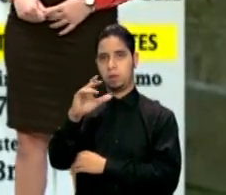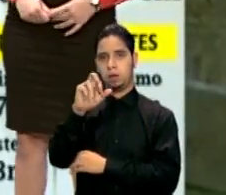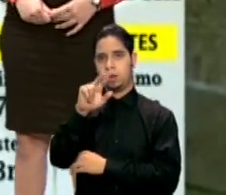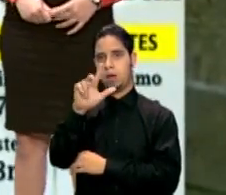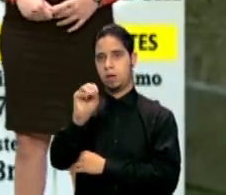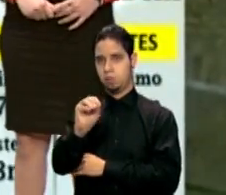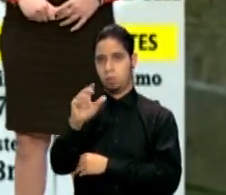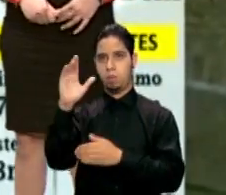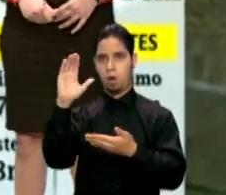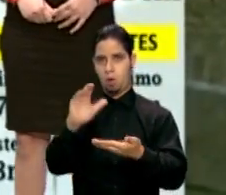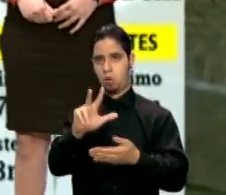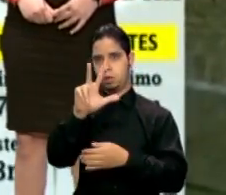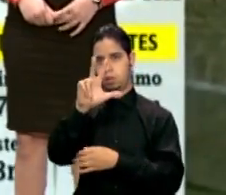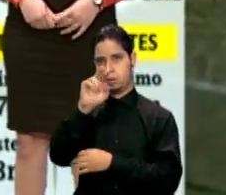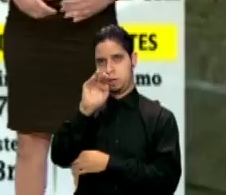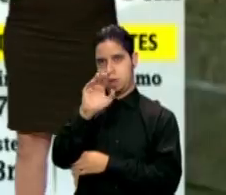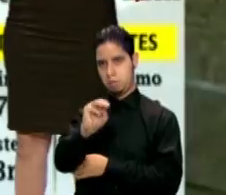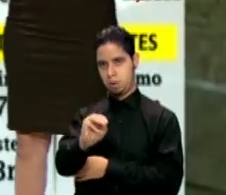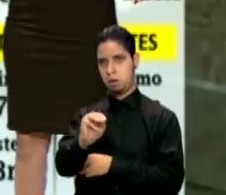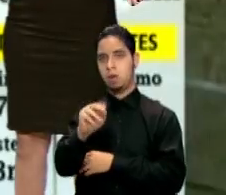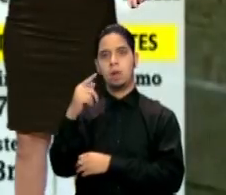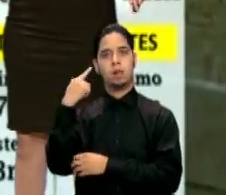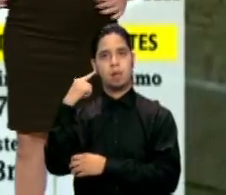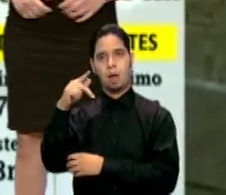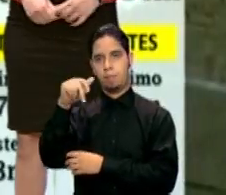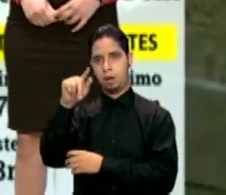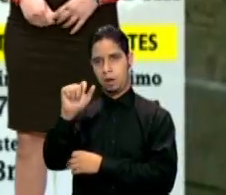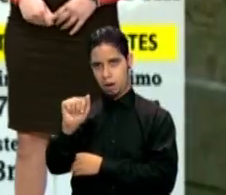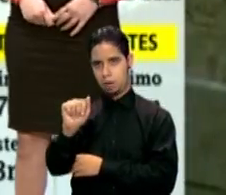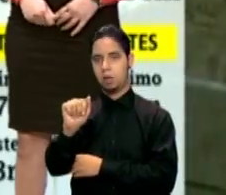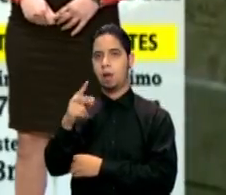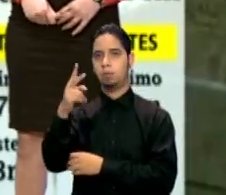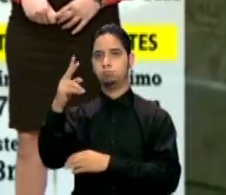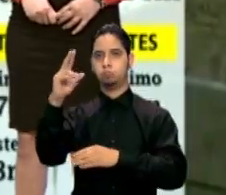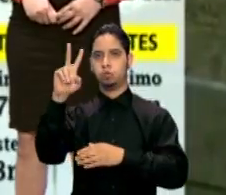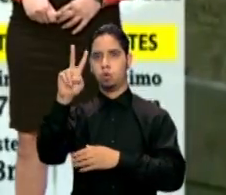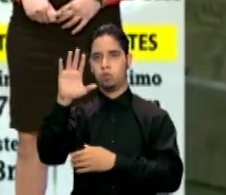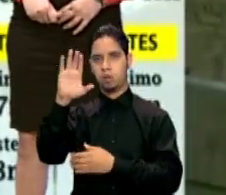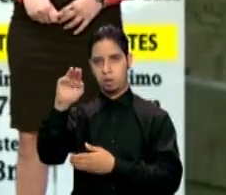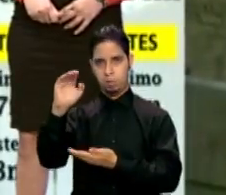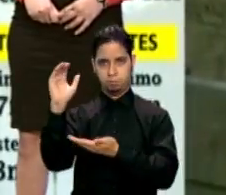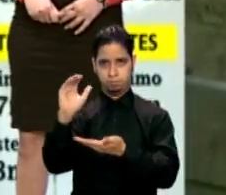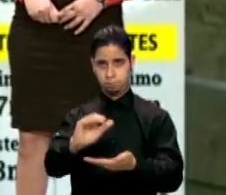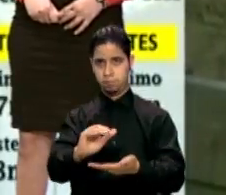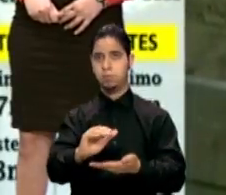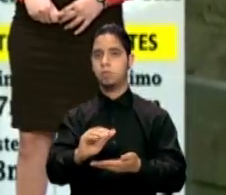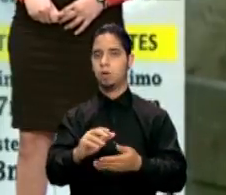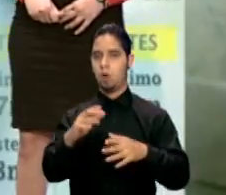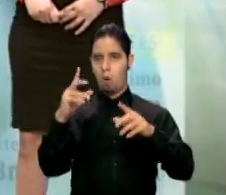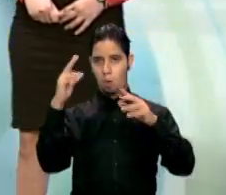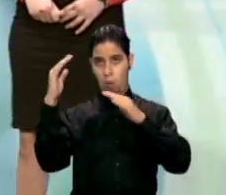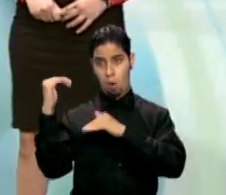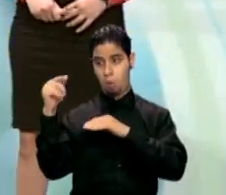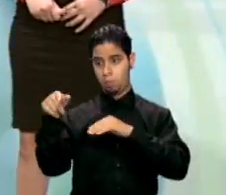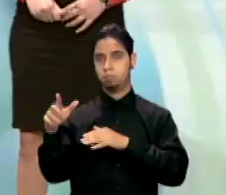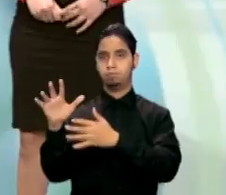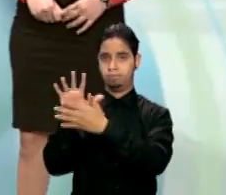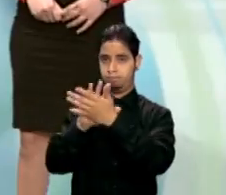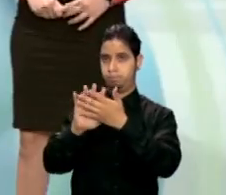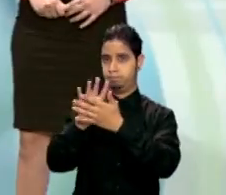la plata aumentó 2 centímetros. Esperemos que este evento nos ayude a aliviar un poco más ese patrón de sequía que estamos